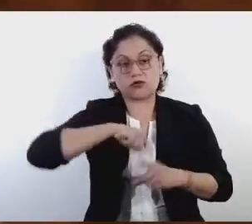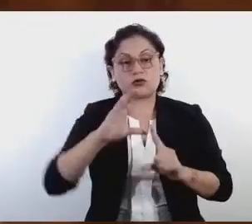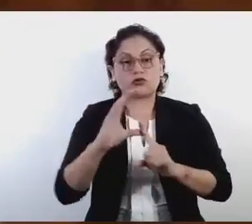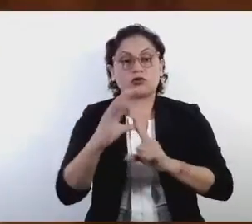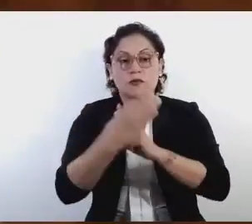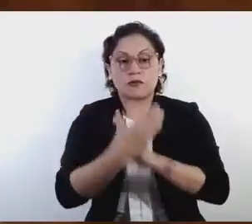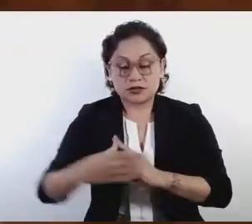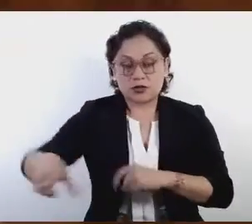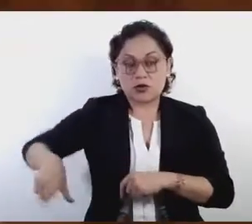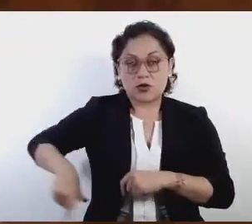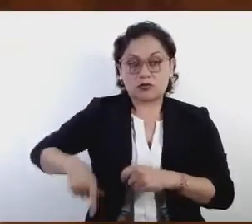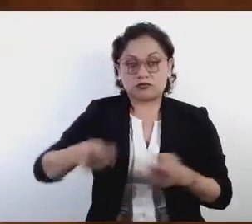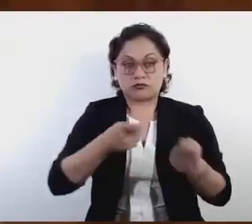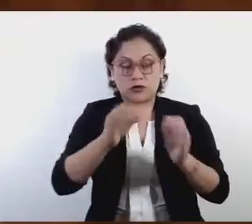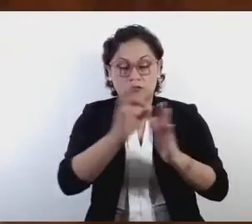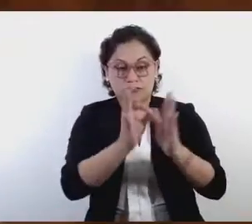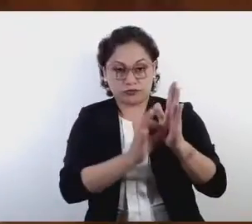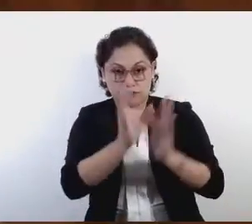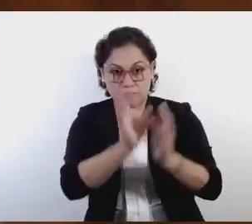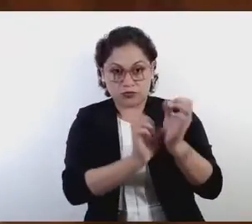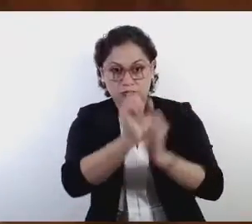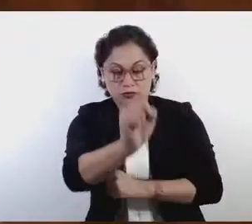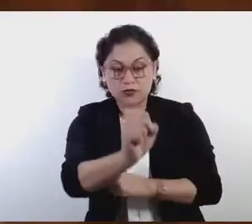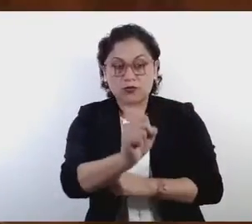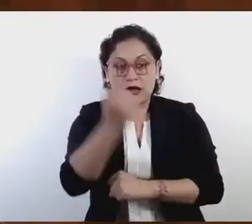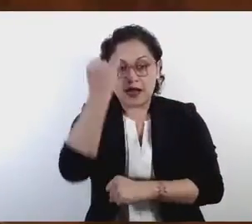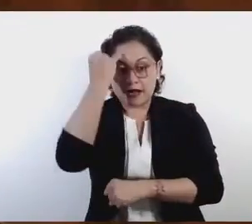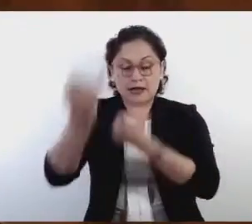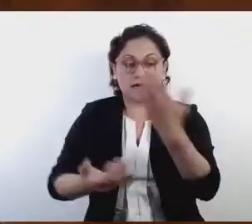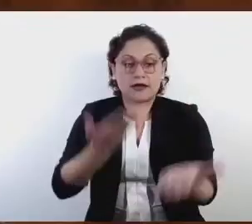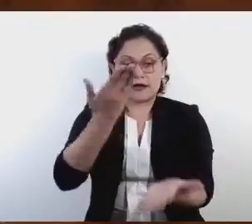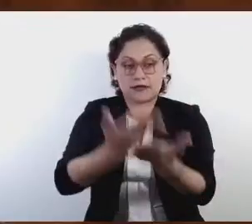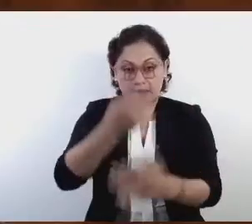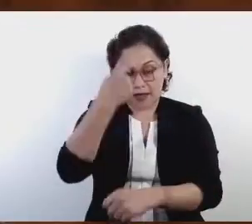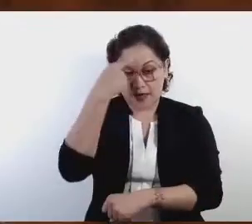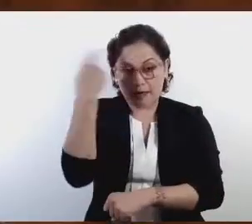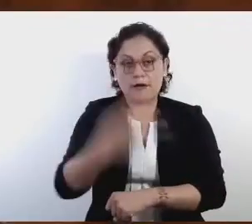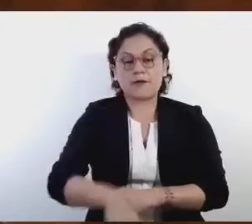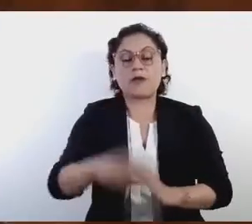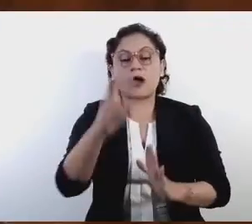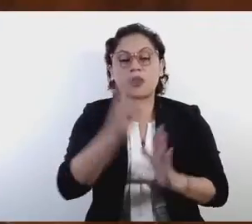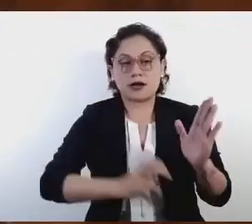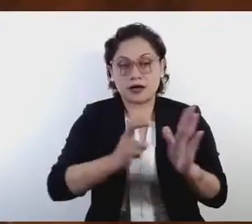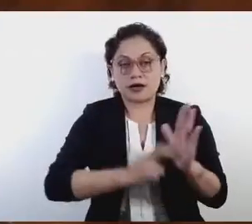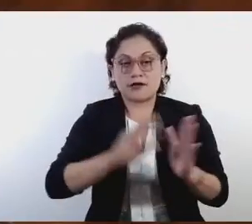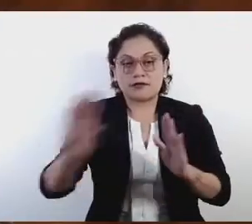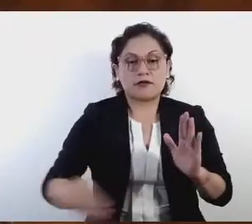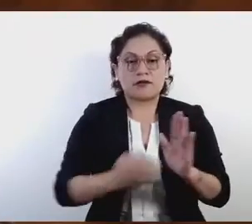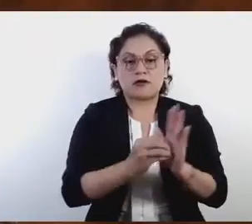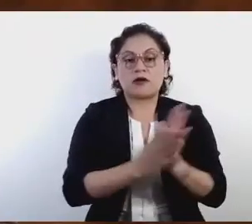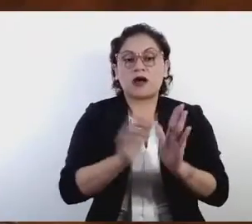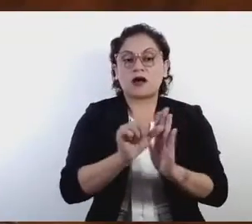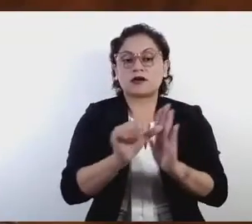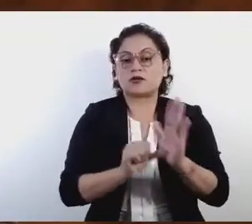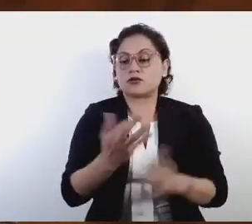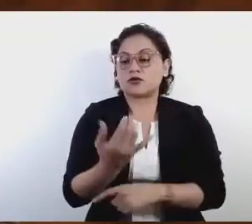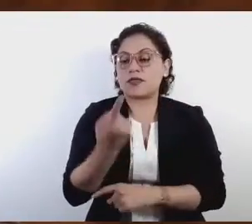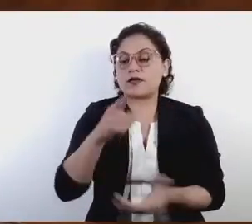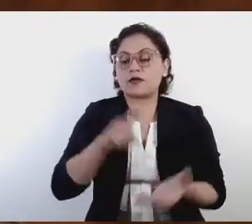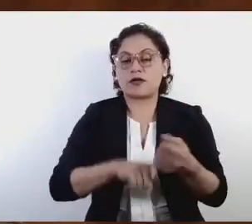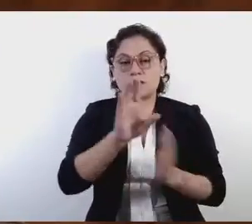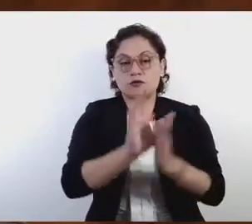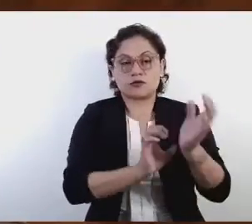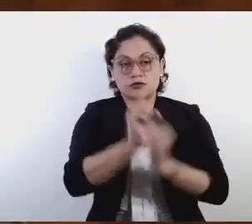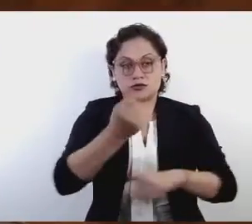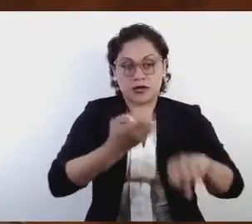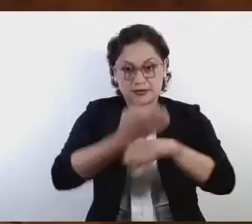dictamen la iniciativa con proyecto de decreto que reforma y adiciona el artículo 51 de la Constitución Política del Estado Libre y